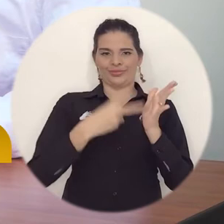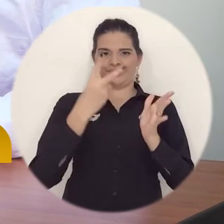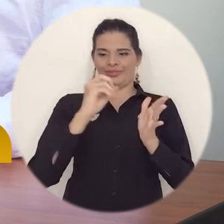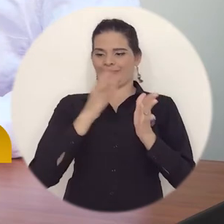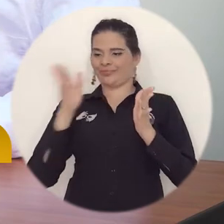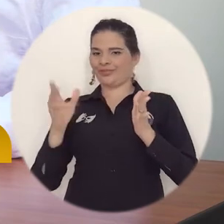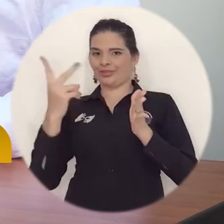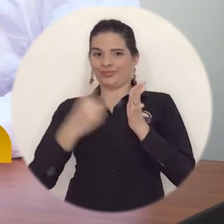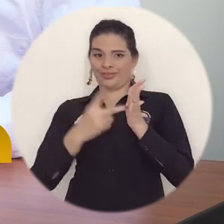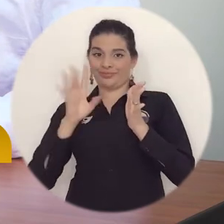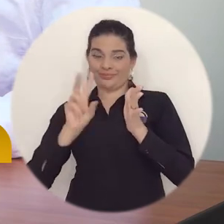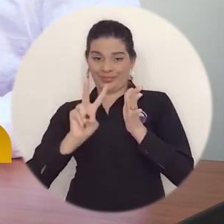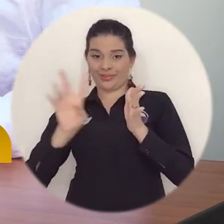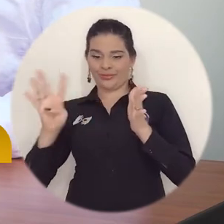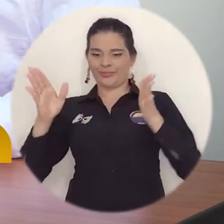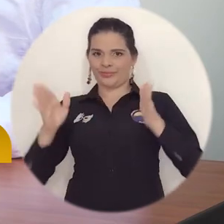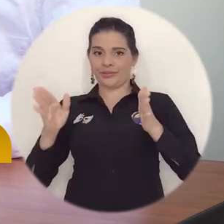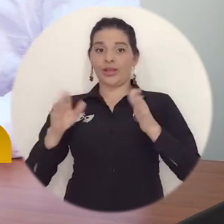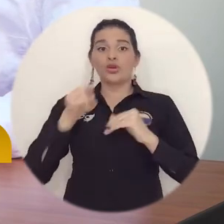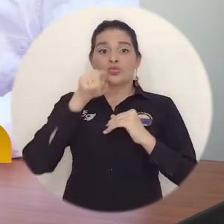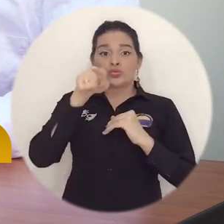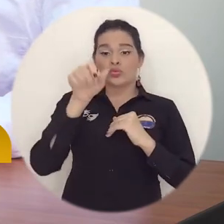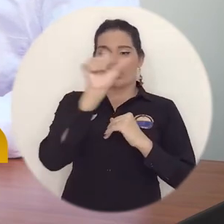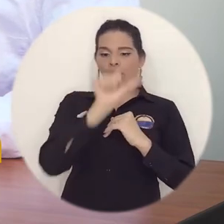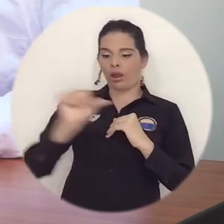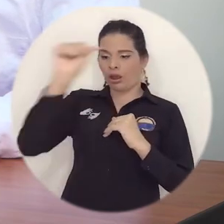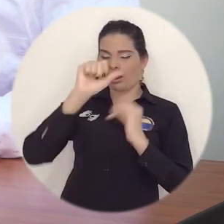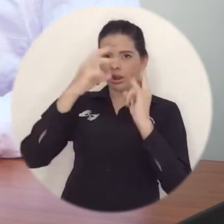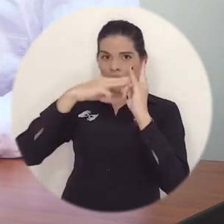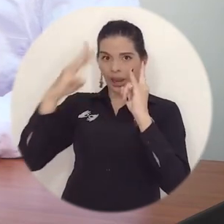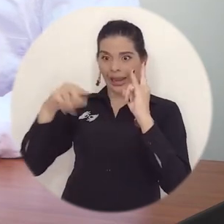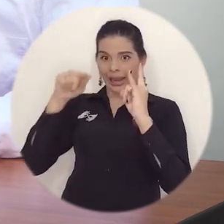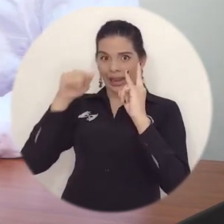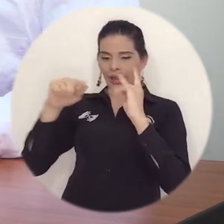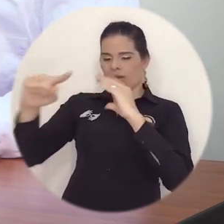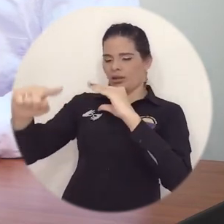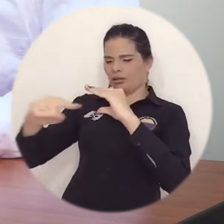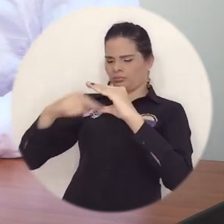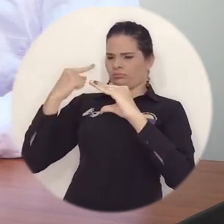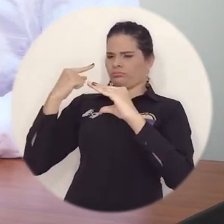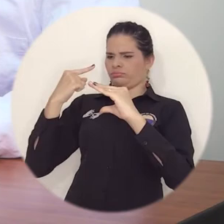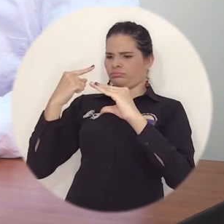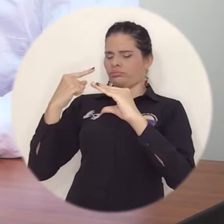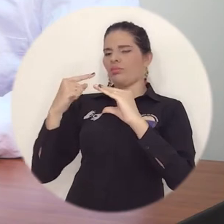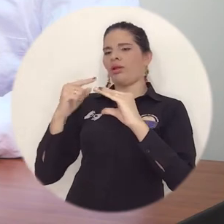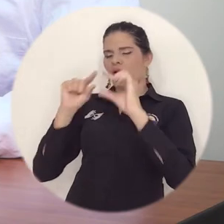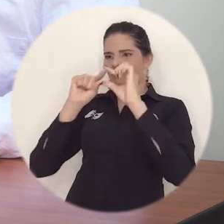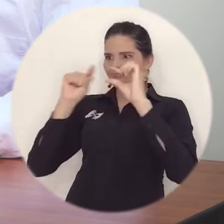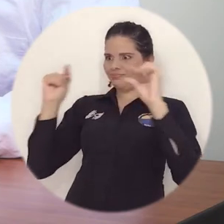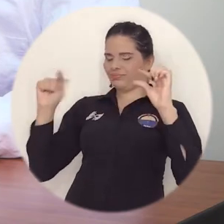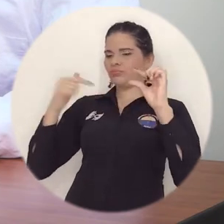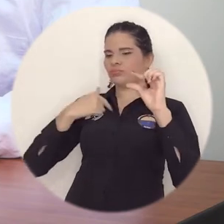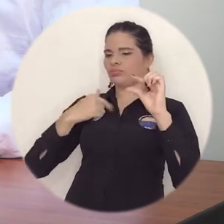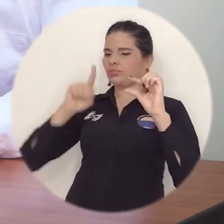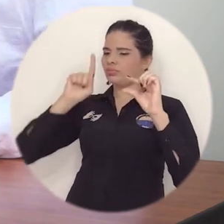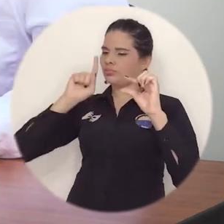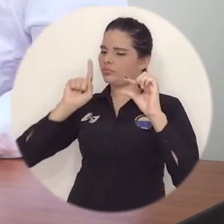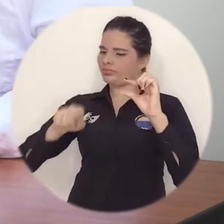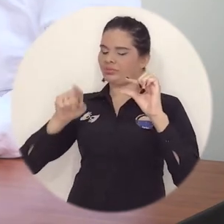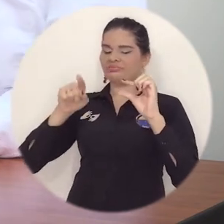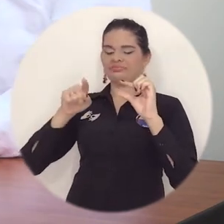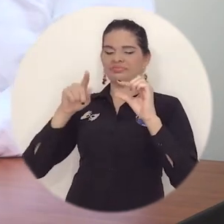llegará una invitación para la participación en el sistema de información de voto electrónico.